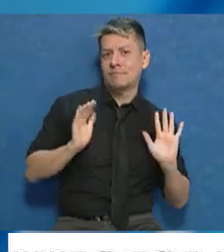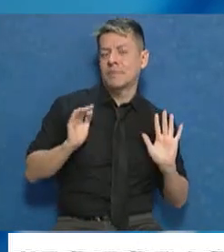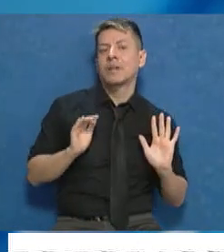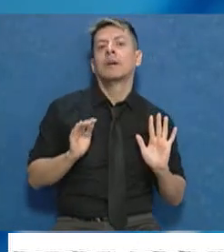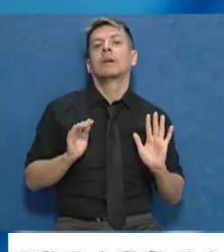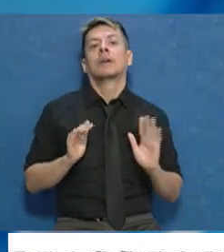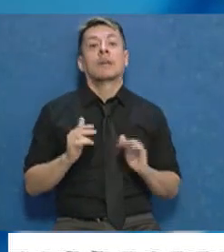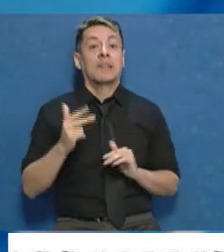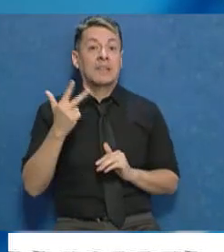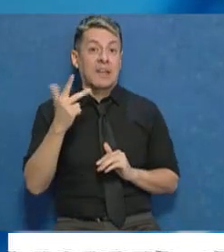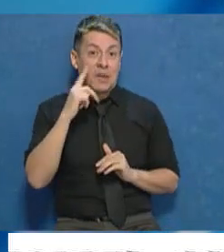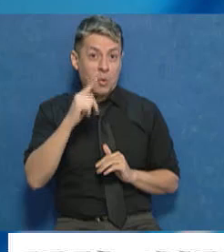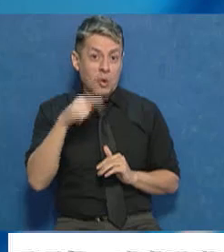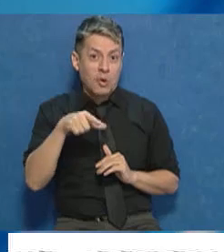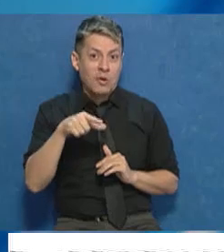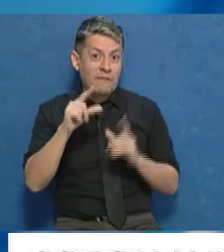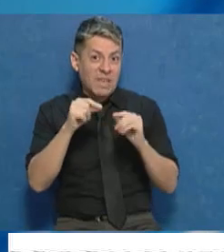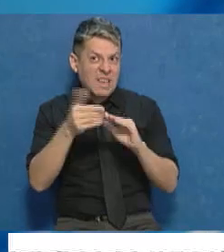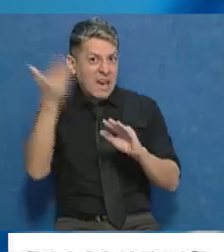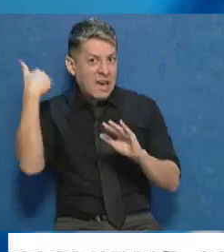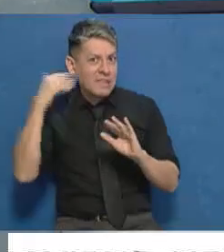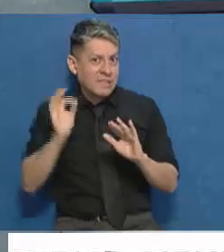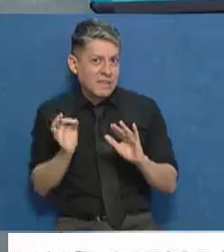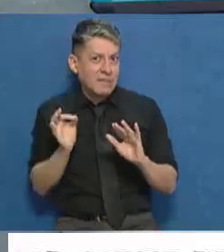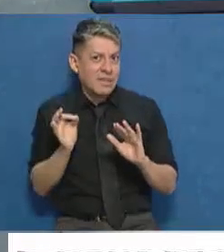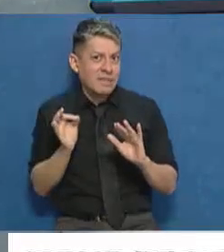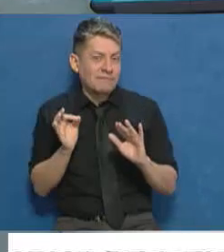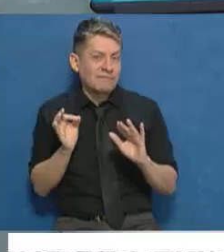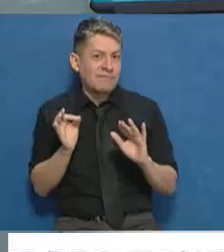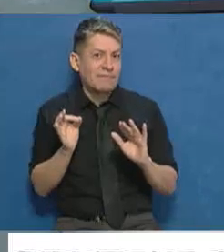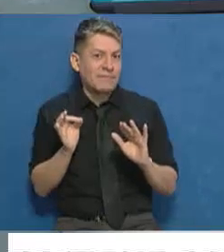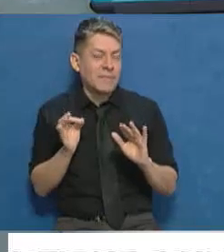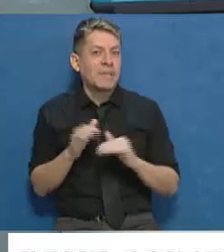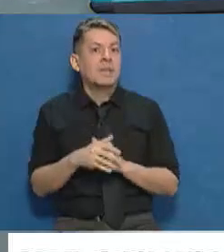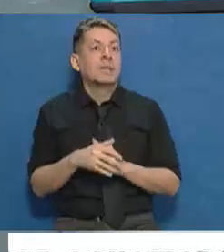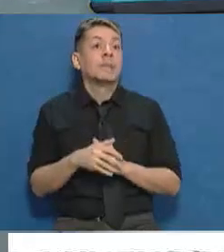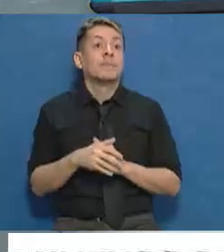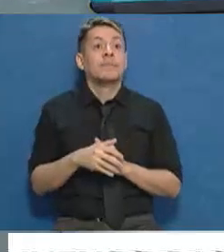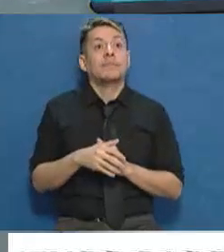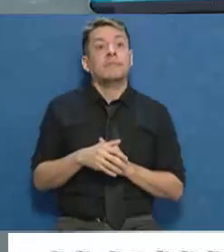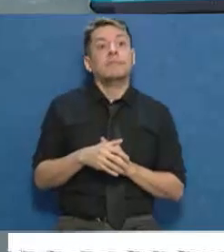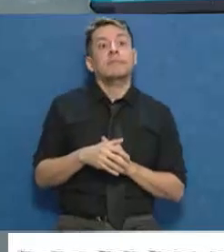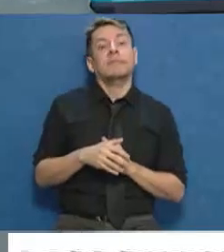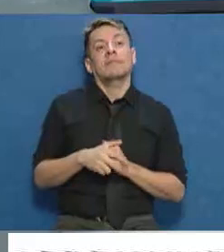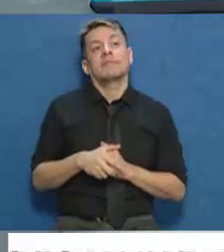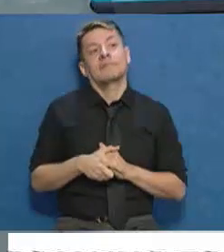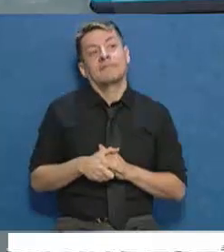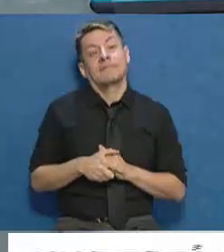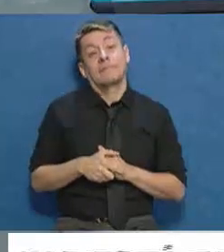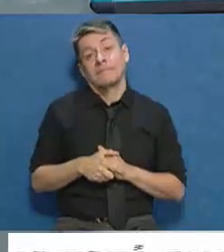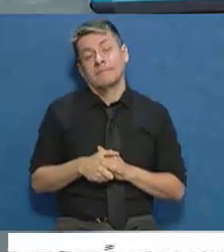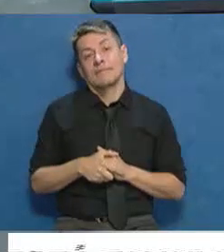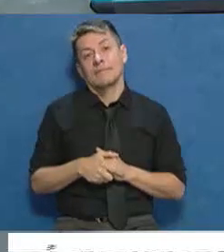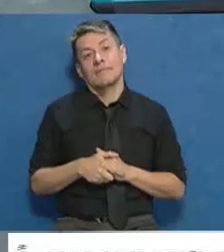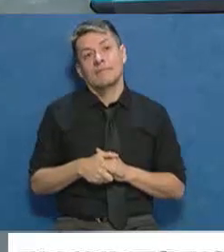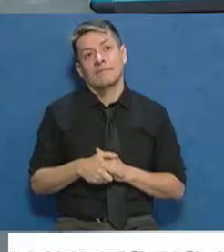fecha del 3 de julio para apertura de sobre la sabíamos hace rato. Claro, el gobierno inclusive venía diferida, ¿no? Claro, exacto.